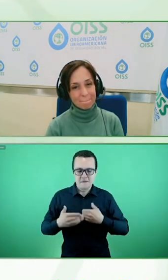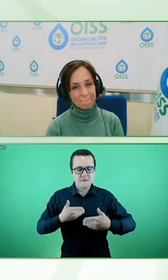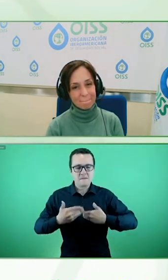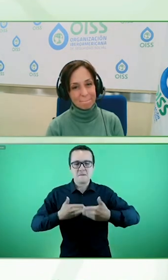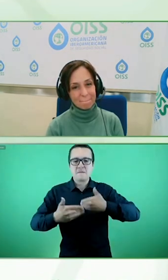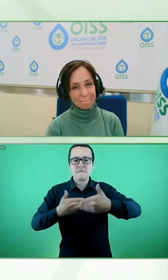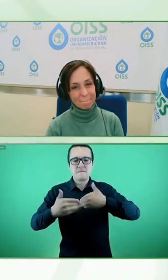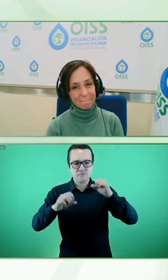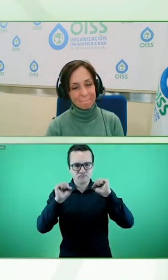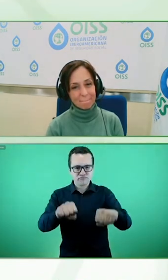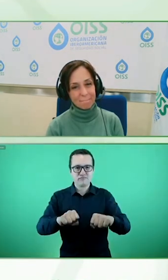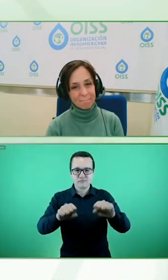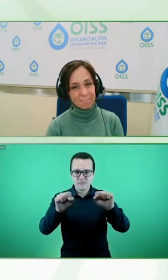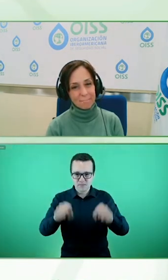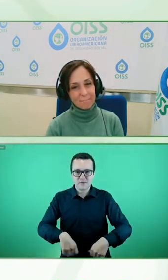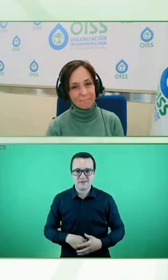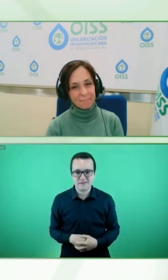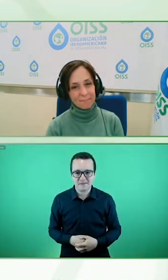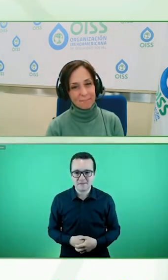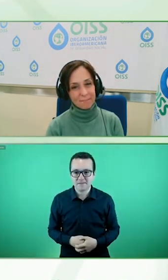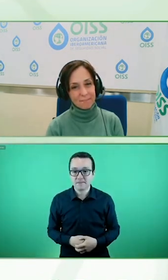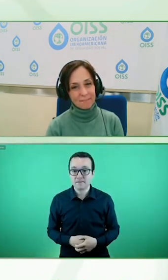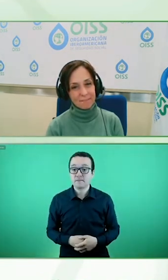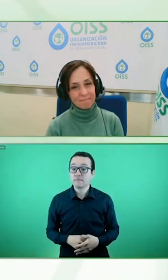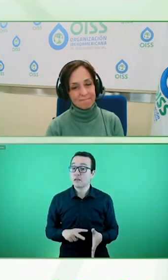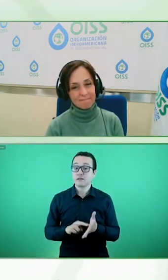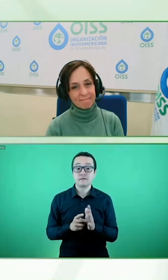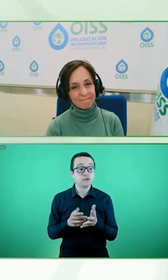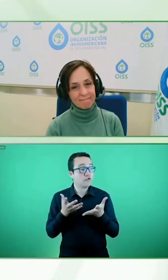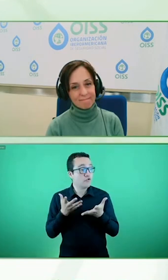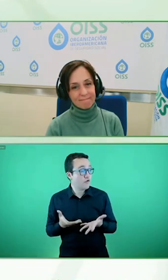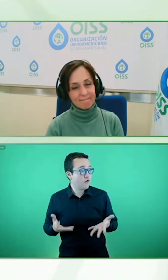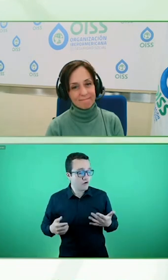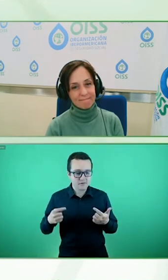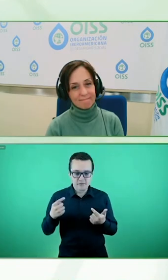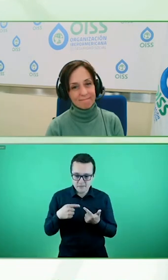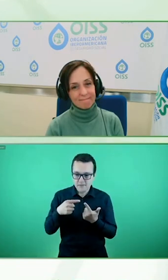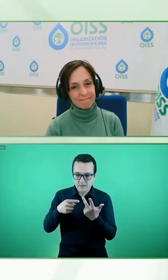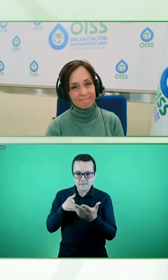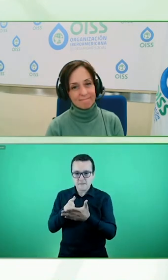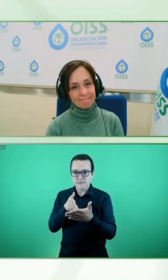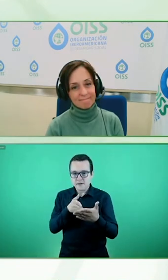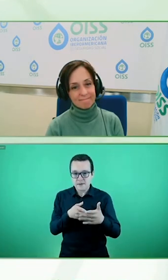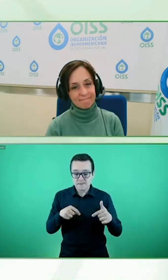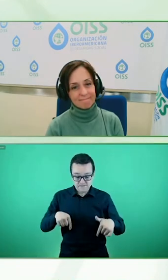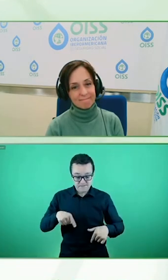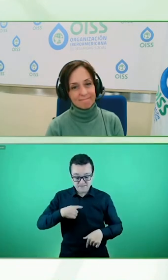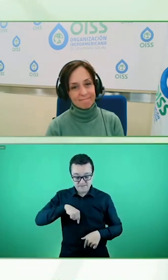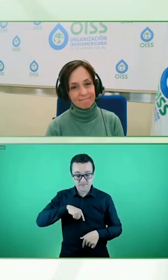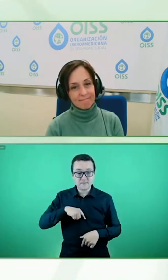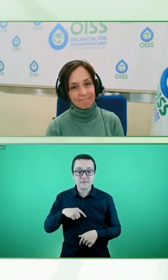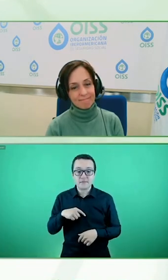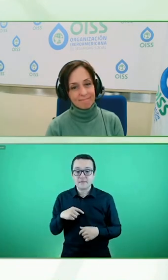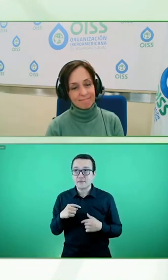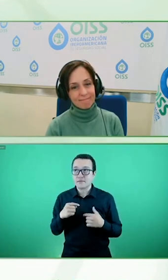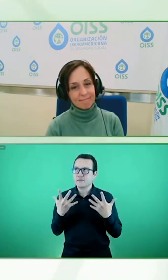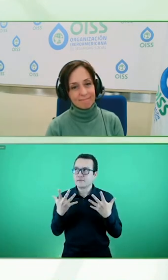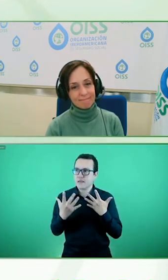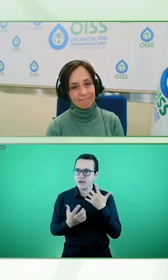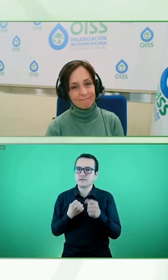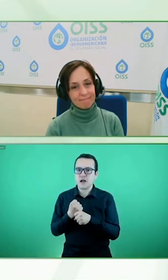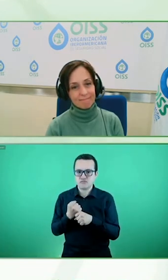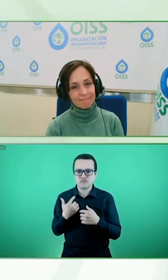fracasado con muchas cosas y este año nosotros estamos cumpliendo 10 años de haber lanzado Incluyeme